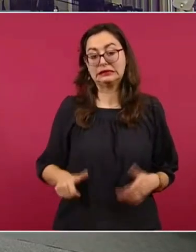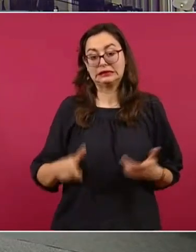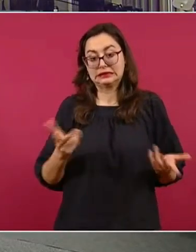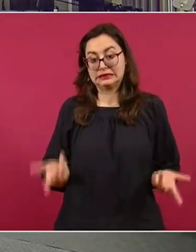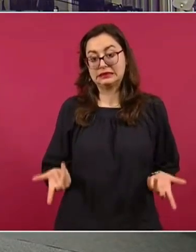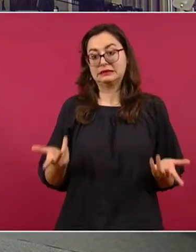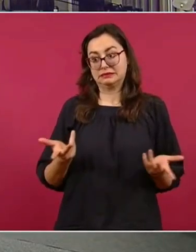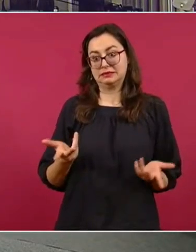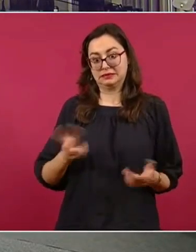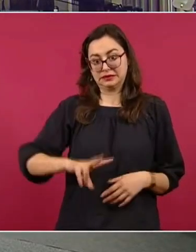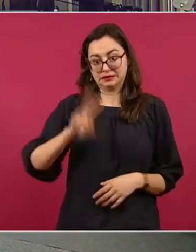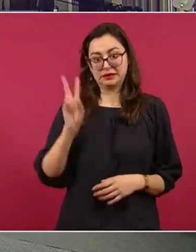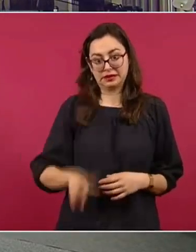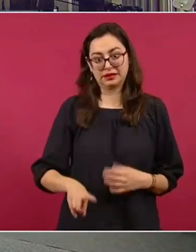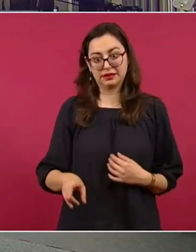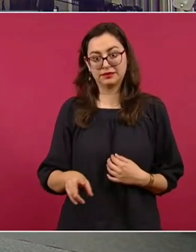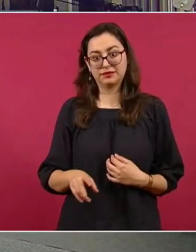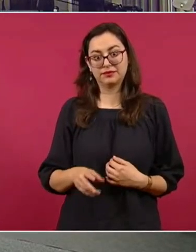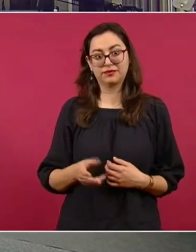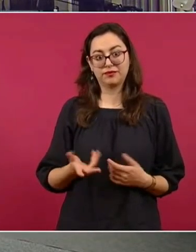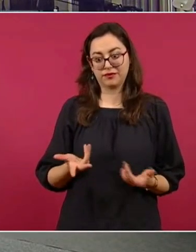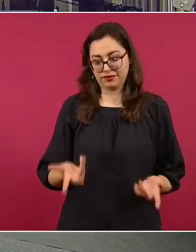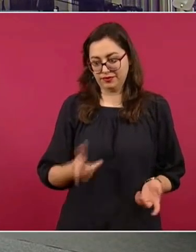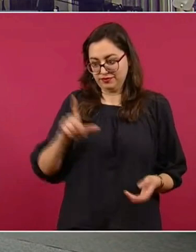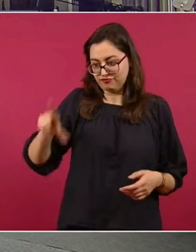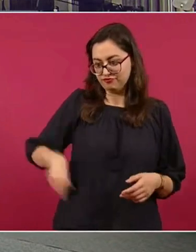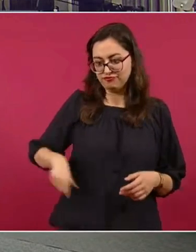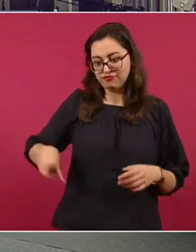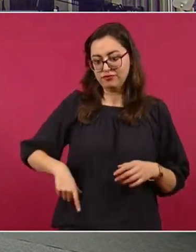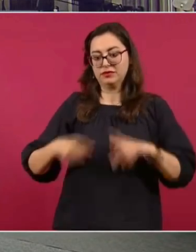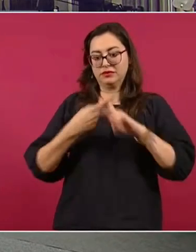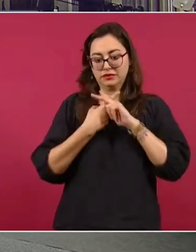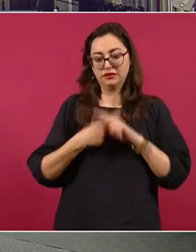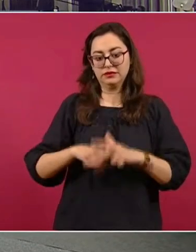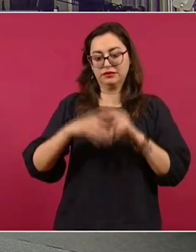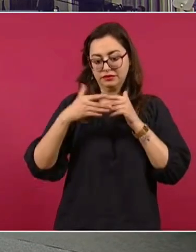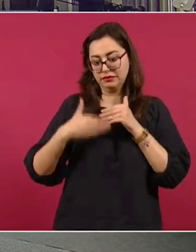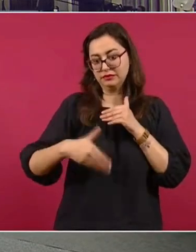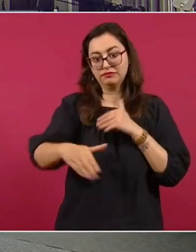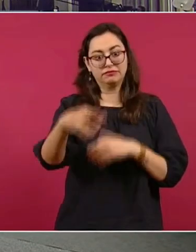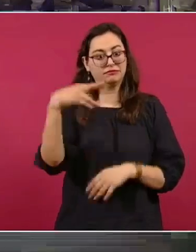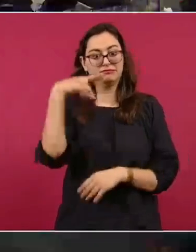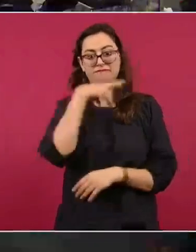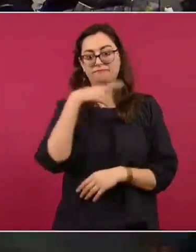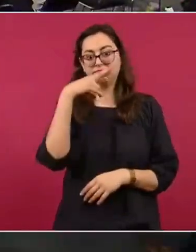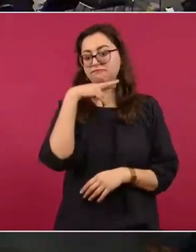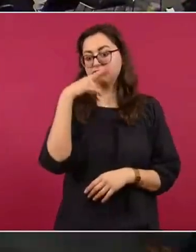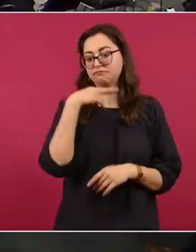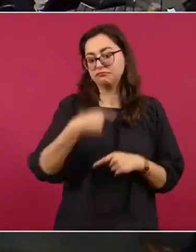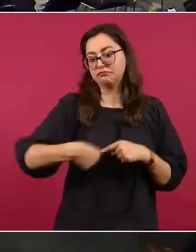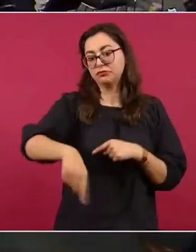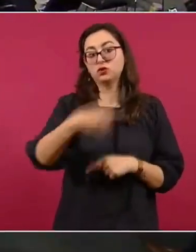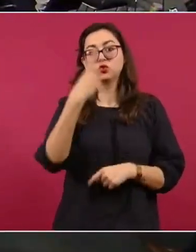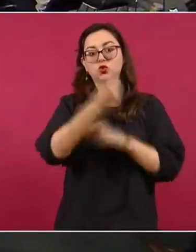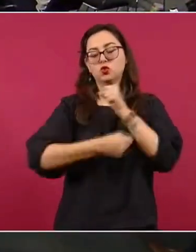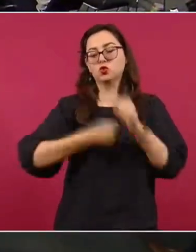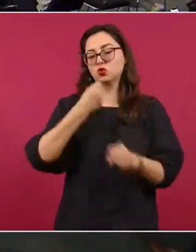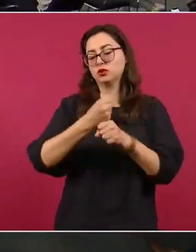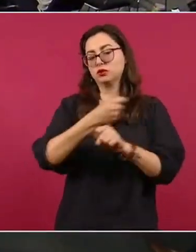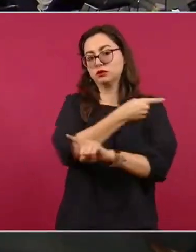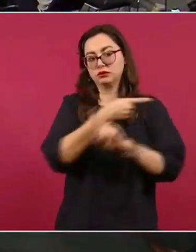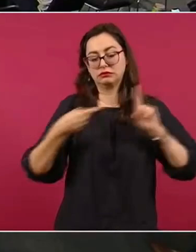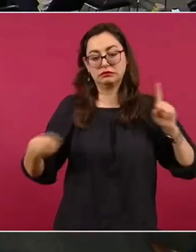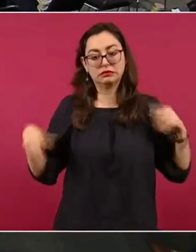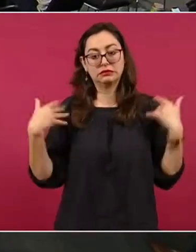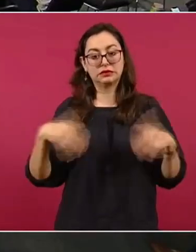pesadito, porque tiene que emprender un gobierno municipal en un plazo de alrededor de año y medio. Entonces sí que hay un reto. Entonces